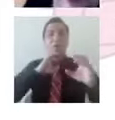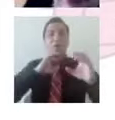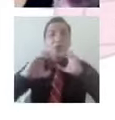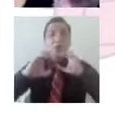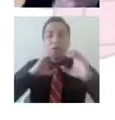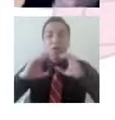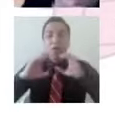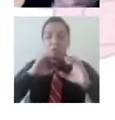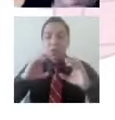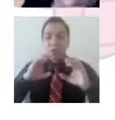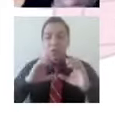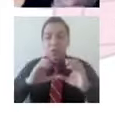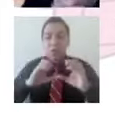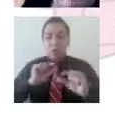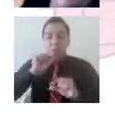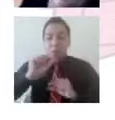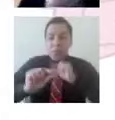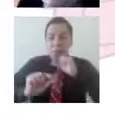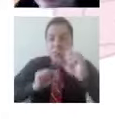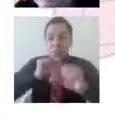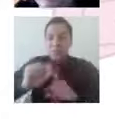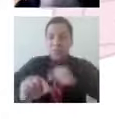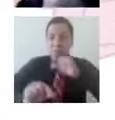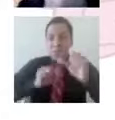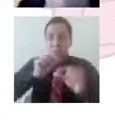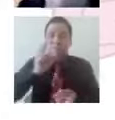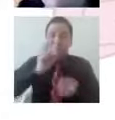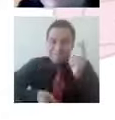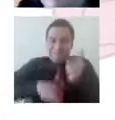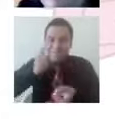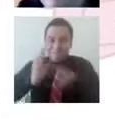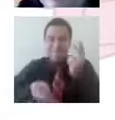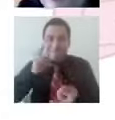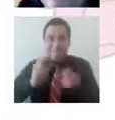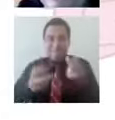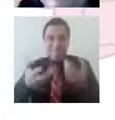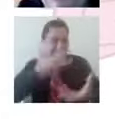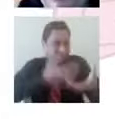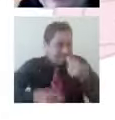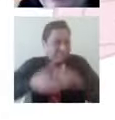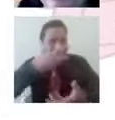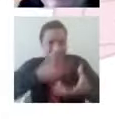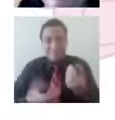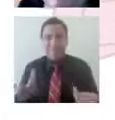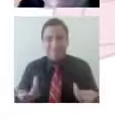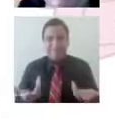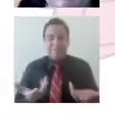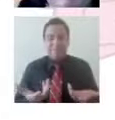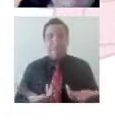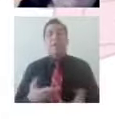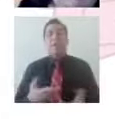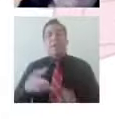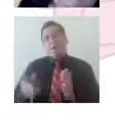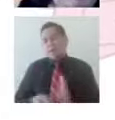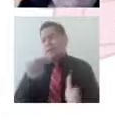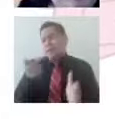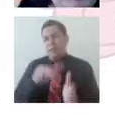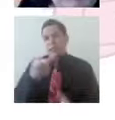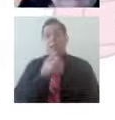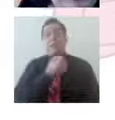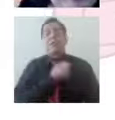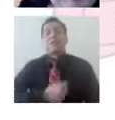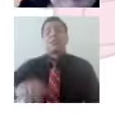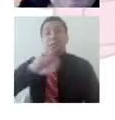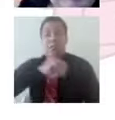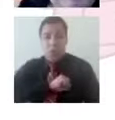Más adelante hablaremos un poquito más de esto. Entonces, pues bueno, hemos estado repitiendo que salud mental y cuál es esto. Y yo les